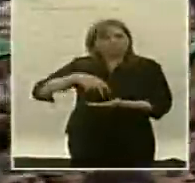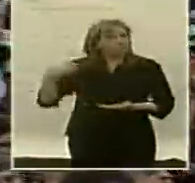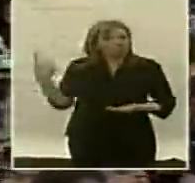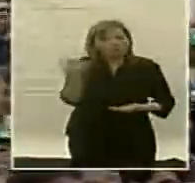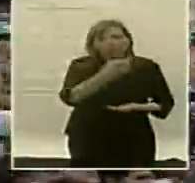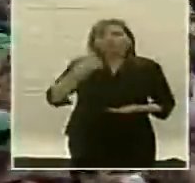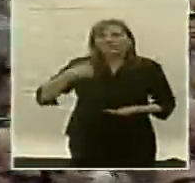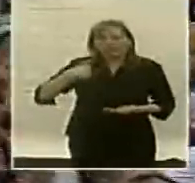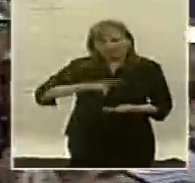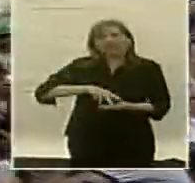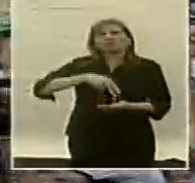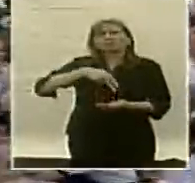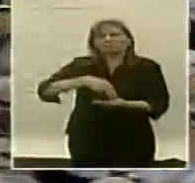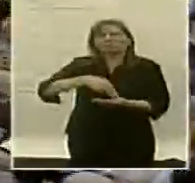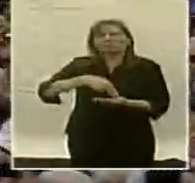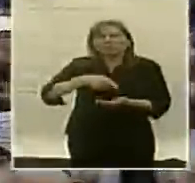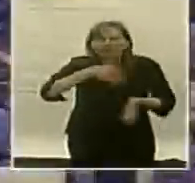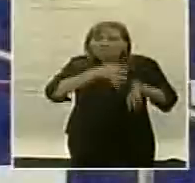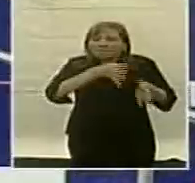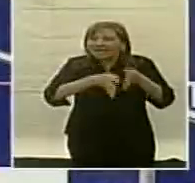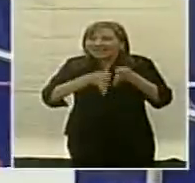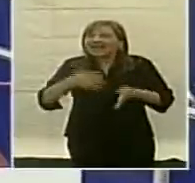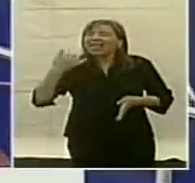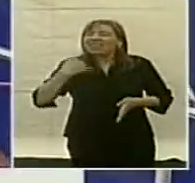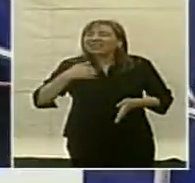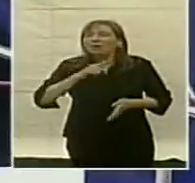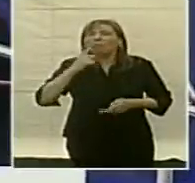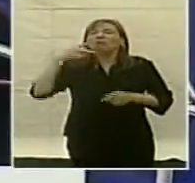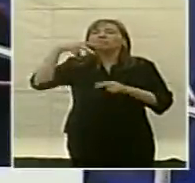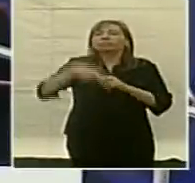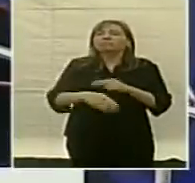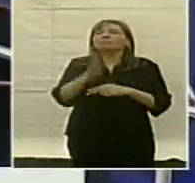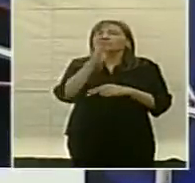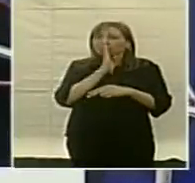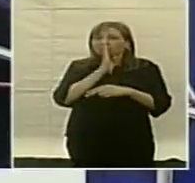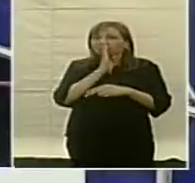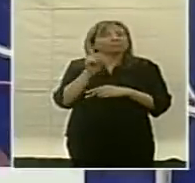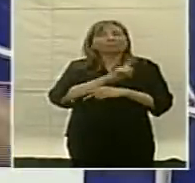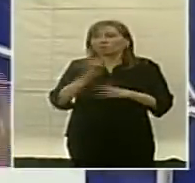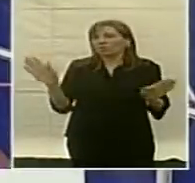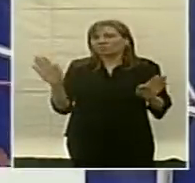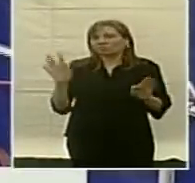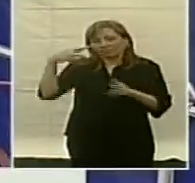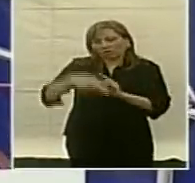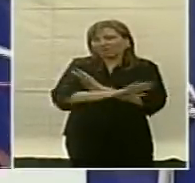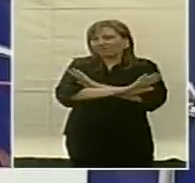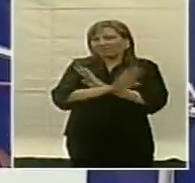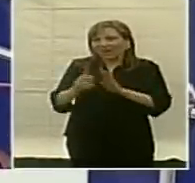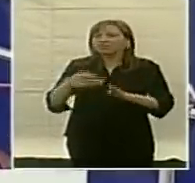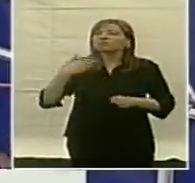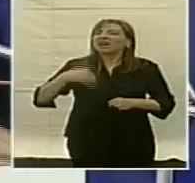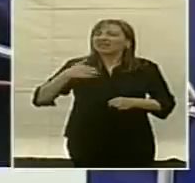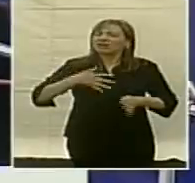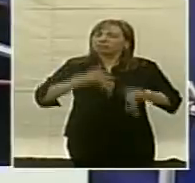para seguir asegurando que esa maquinaria nunca más nadie la pueda detener, que siga su marcha